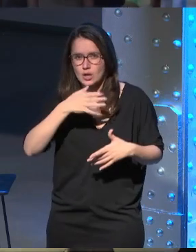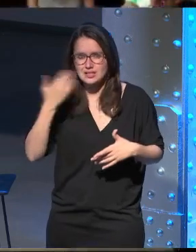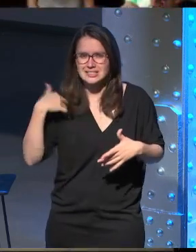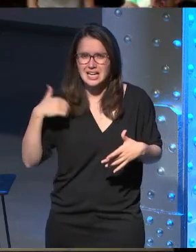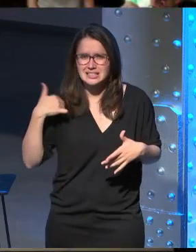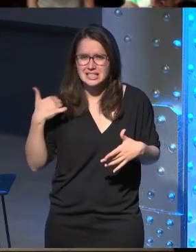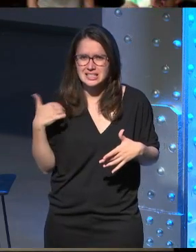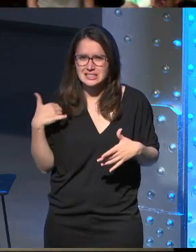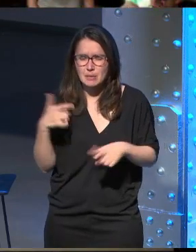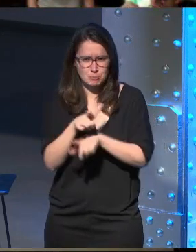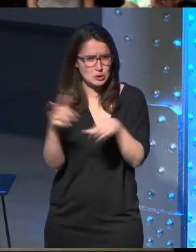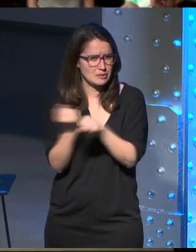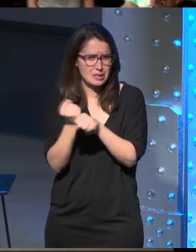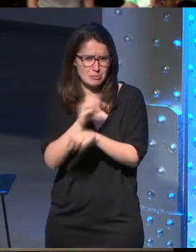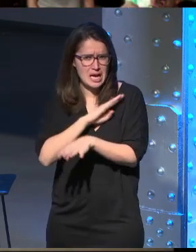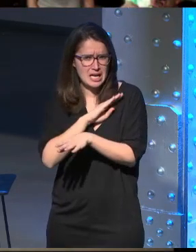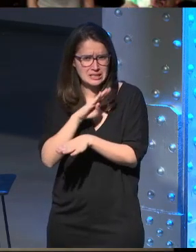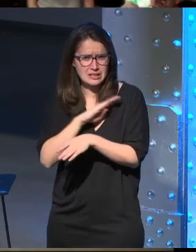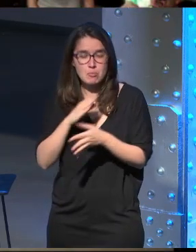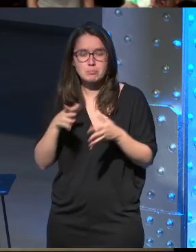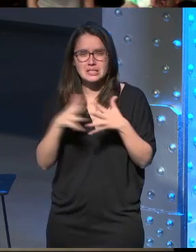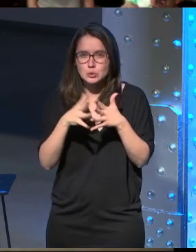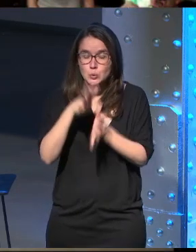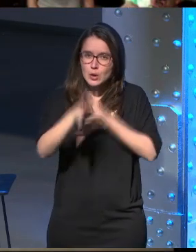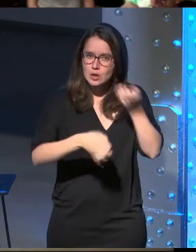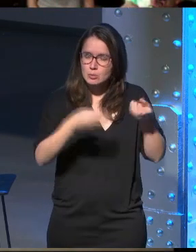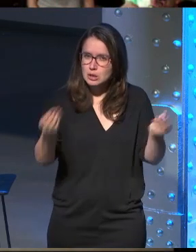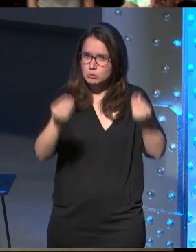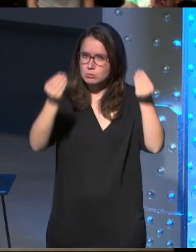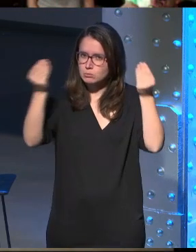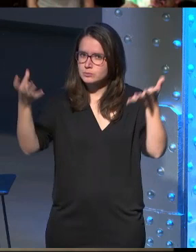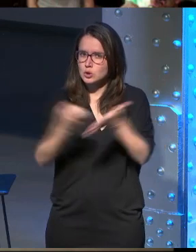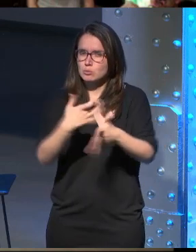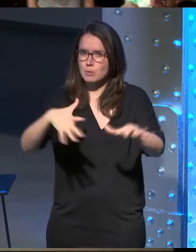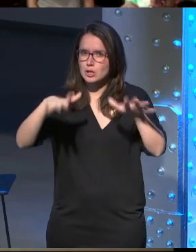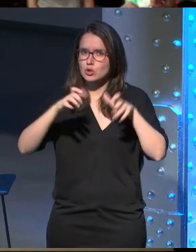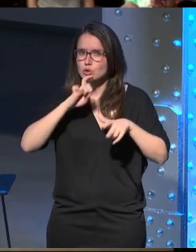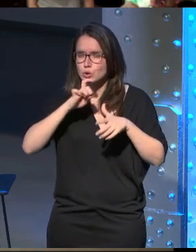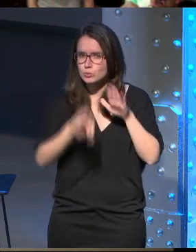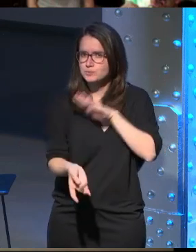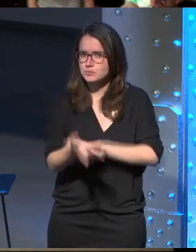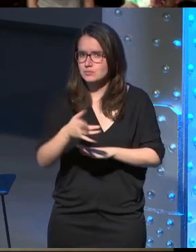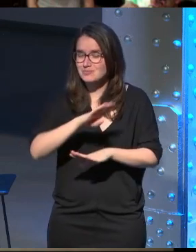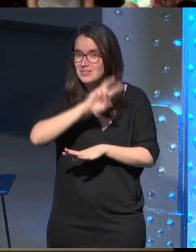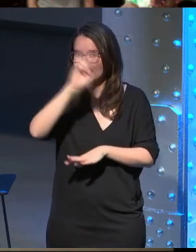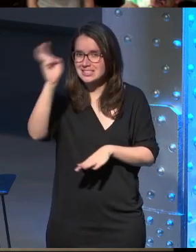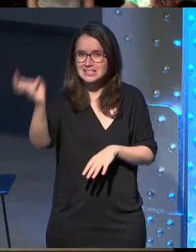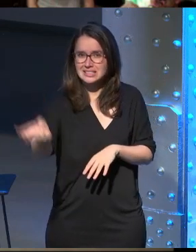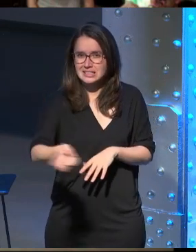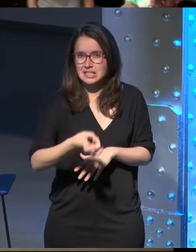una pasada de gente y cada vez más estructurado más organizamos aprendimos cómo generar diversos